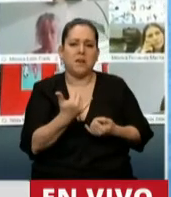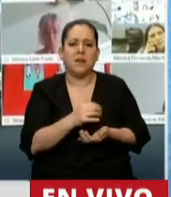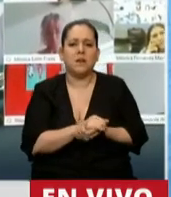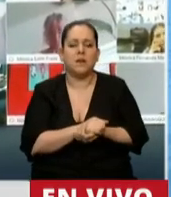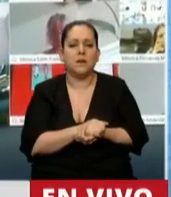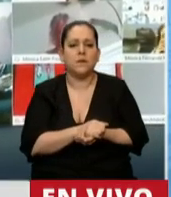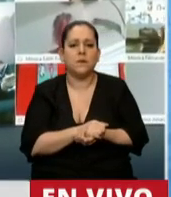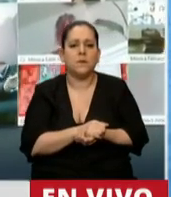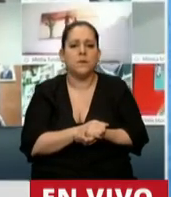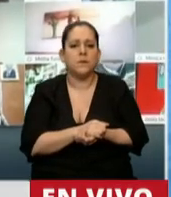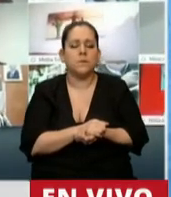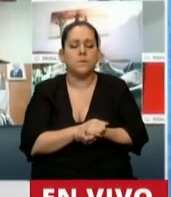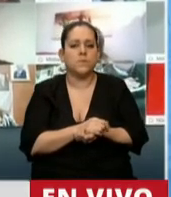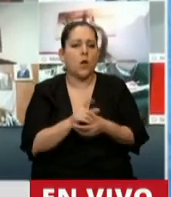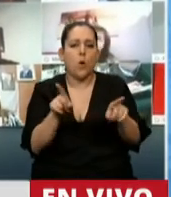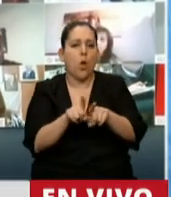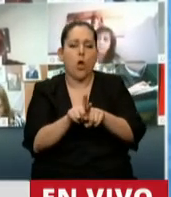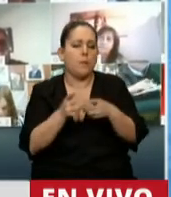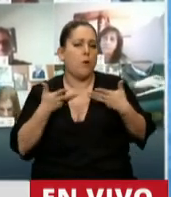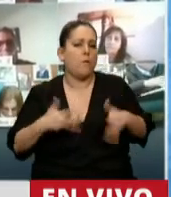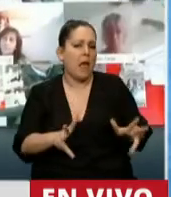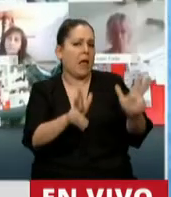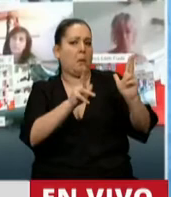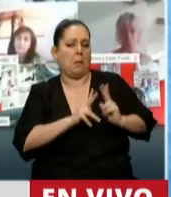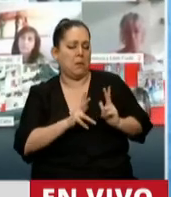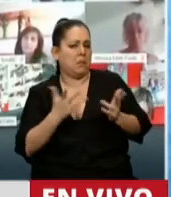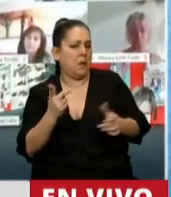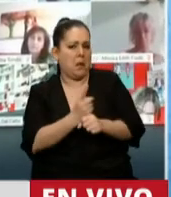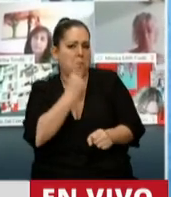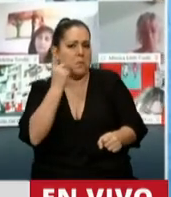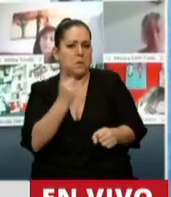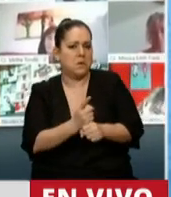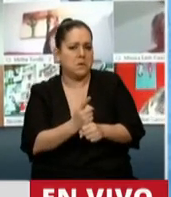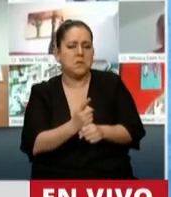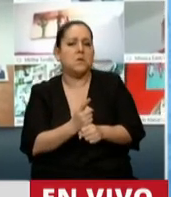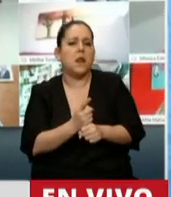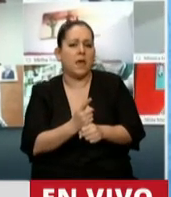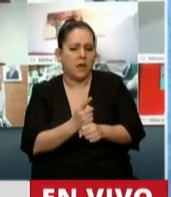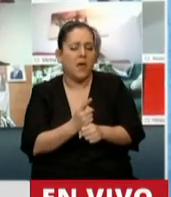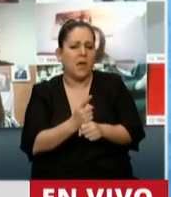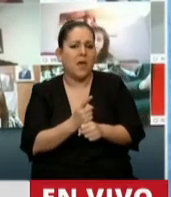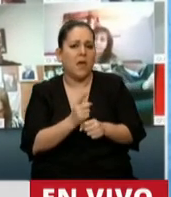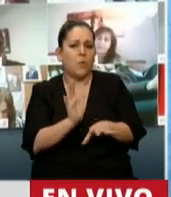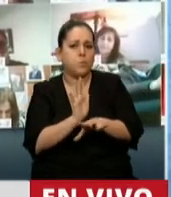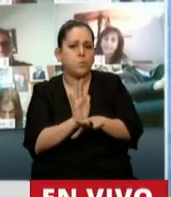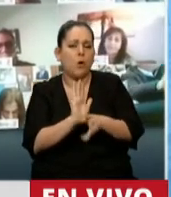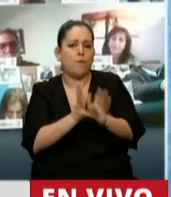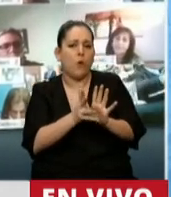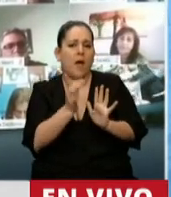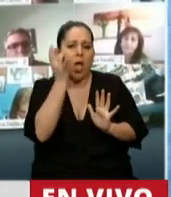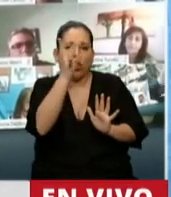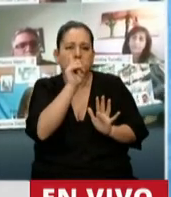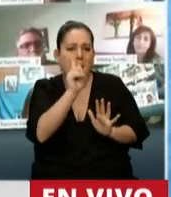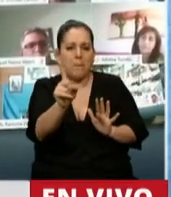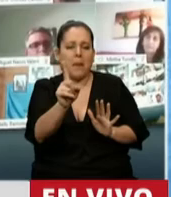Mire, presidente, en honor a esa misma honestidad, es imposible no hacer casuística con un deudor fraudulento de 12.000 millones